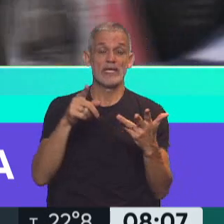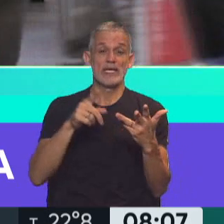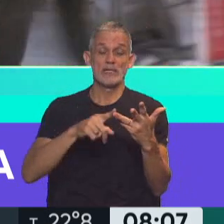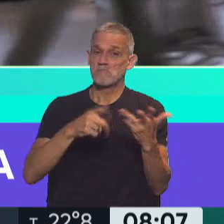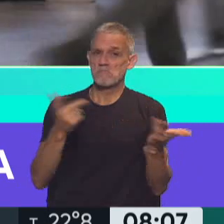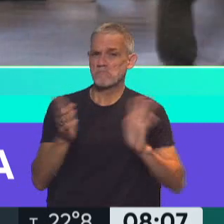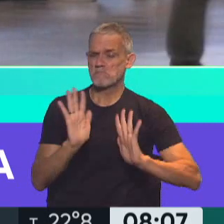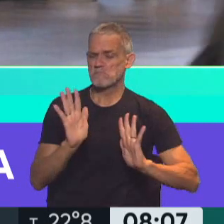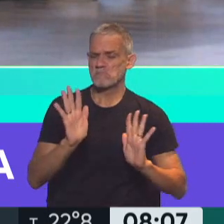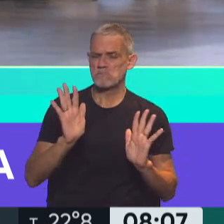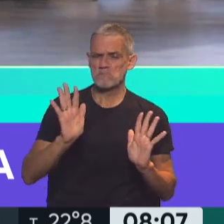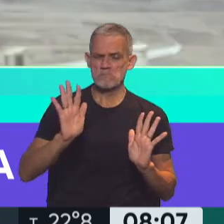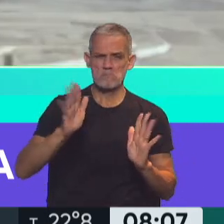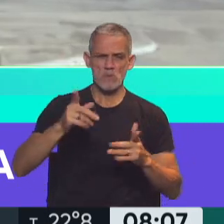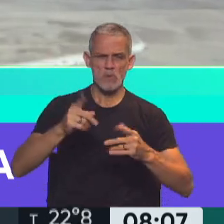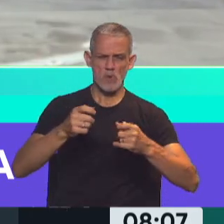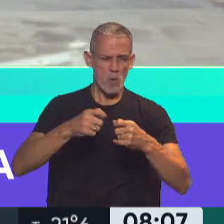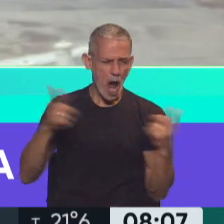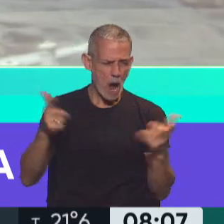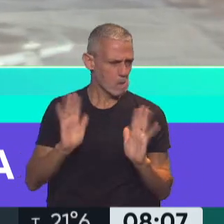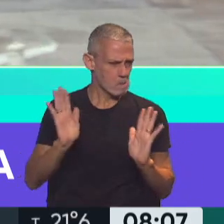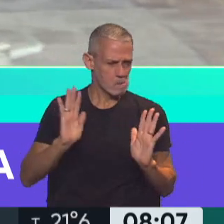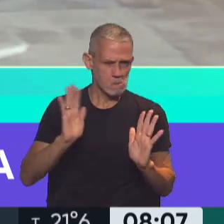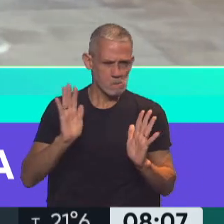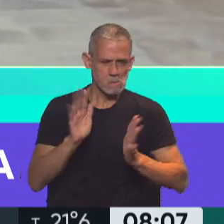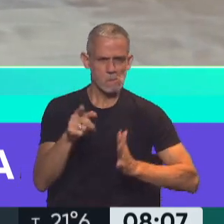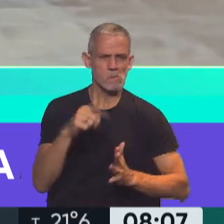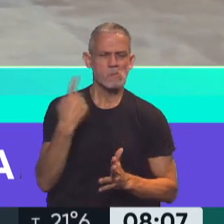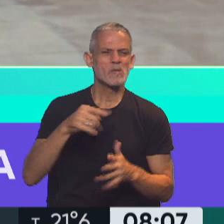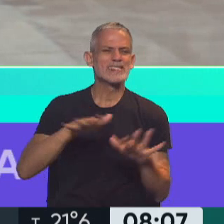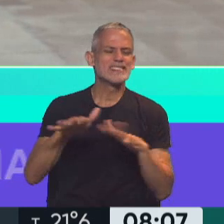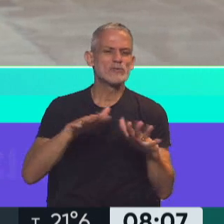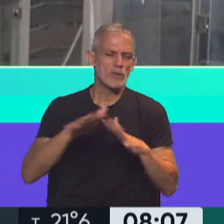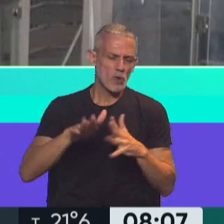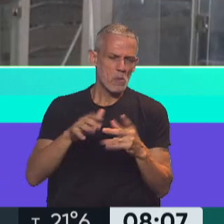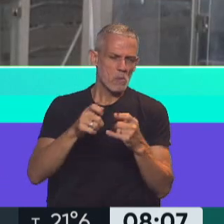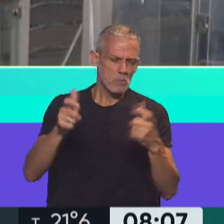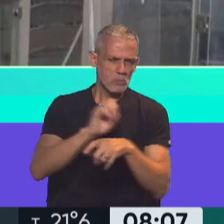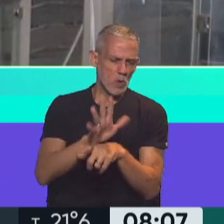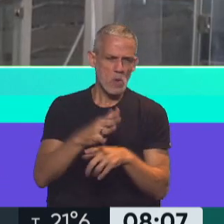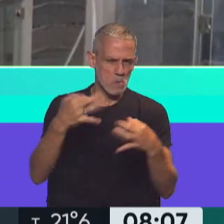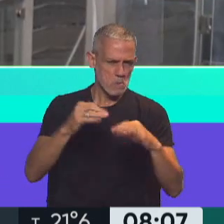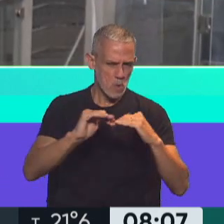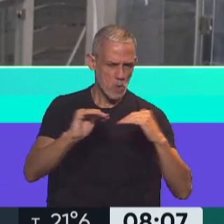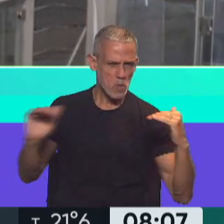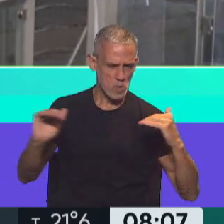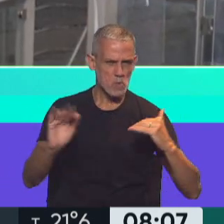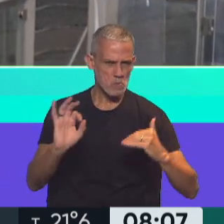ocurrido, que haya una estampida en la cantidad de casos. Así que nuestra situación epidemiológica es estable.